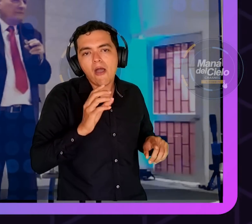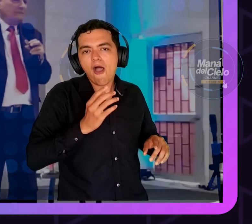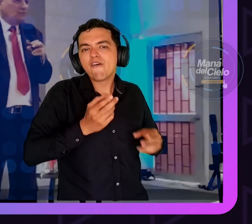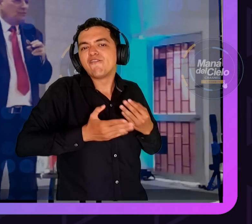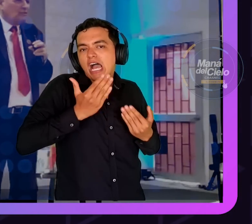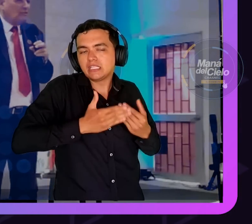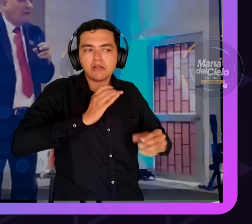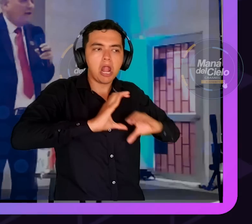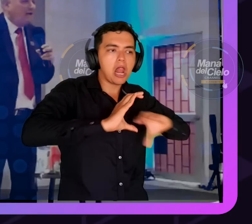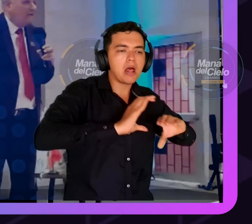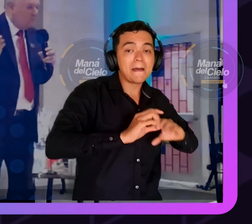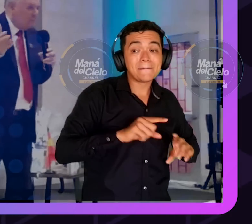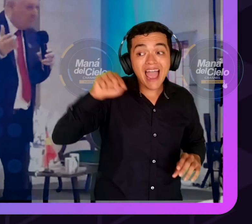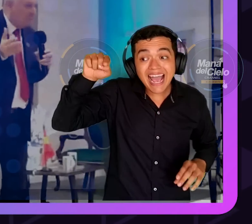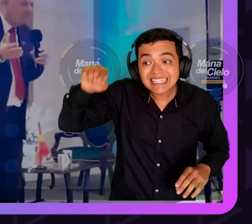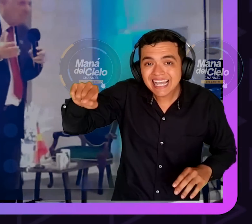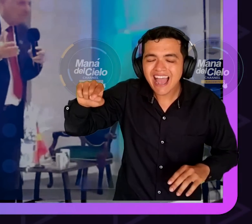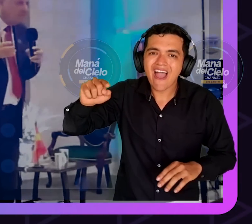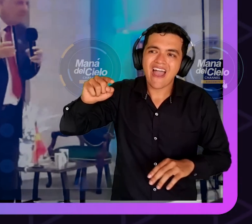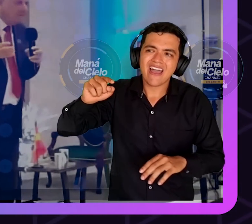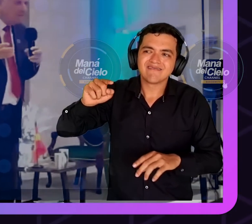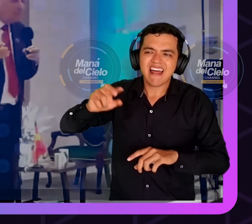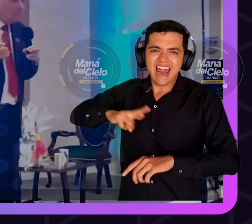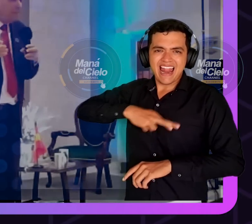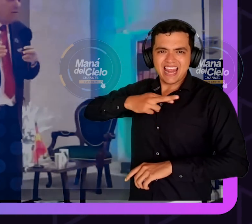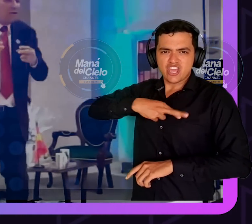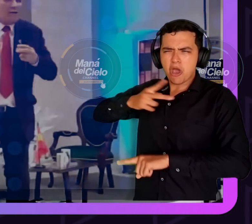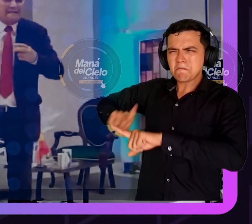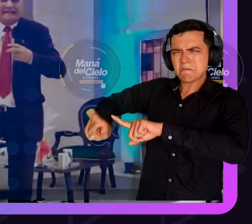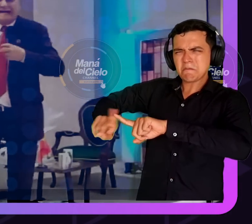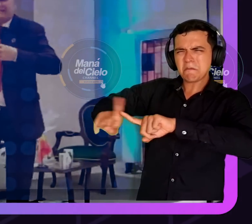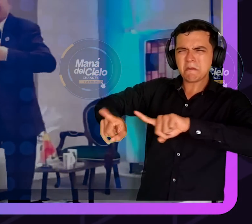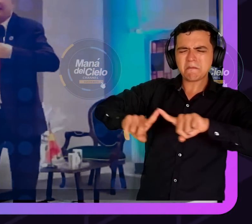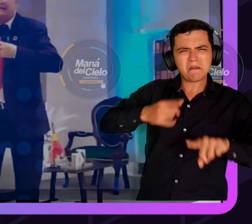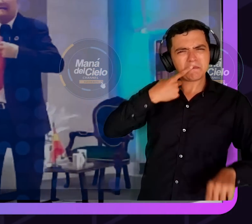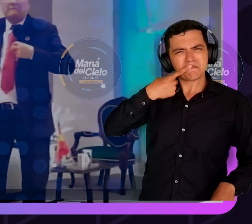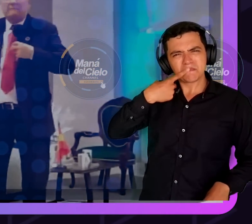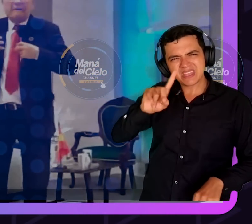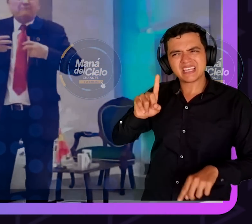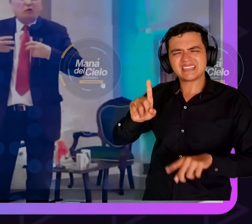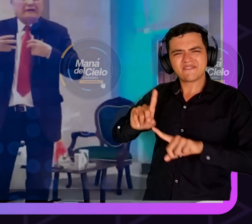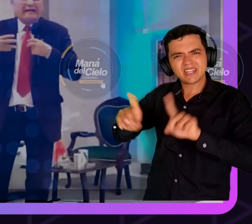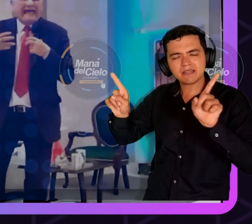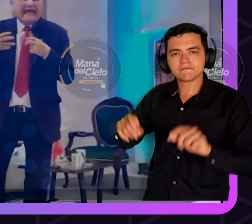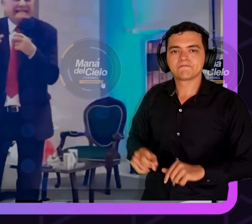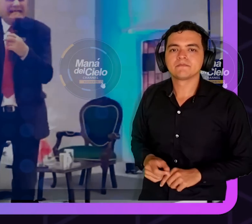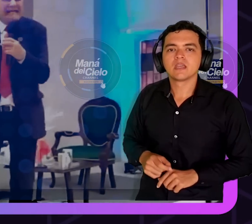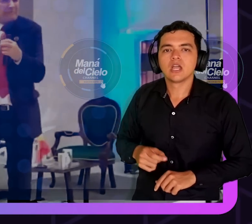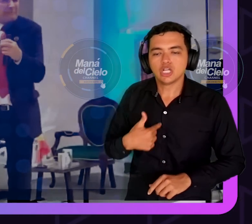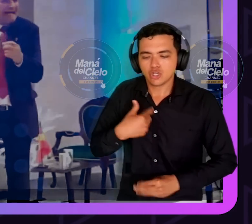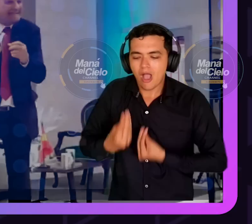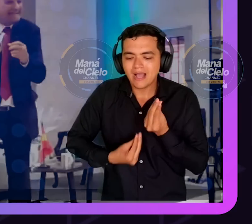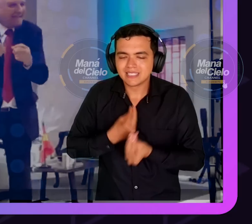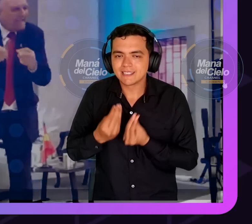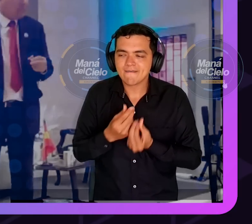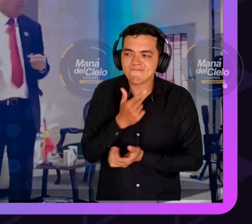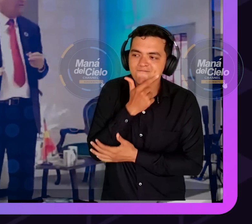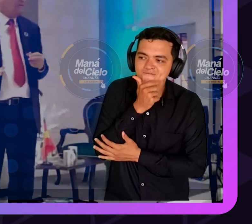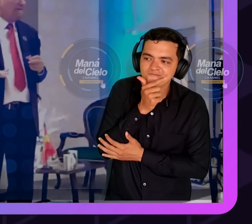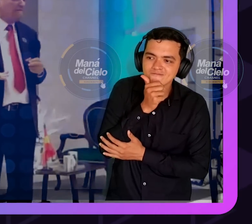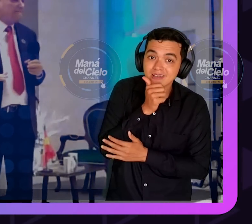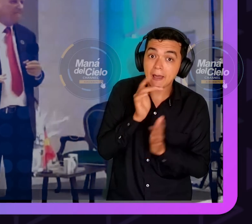Entonces, tengo que volver al libro. Y lo primero que tengo que hacer es hacerle ver por qué tiene que respetar este libro.